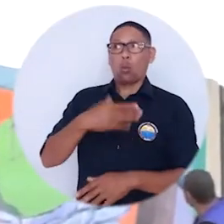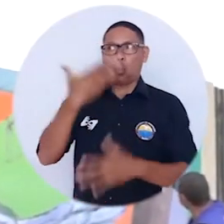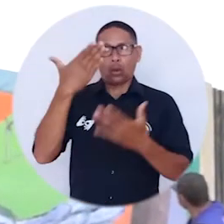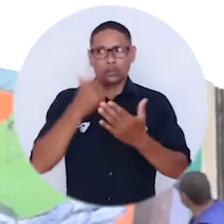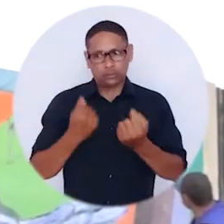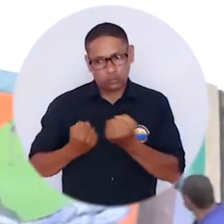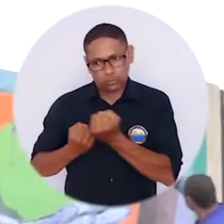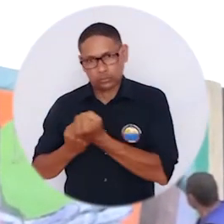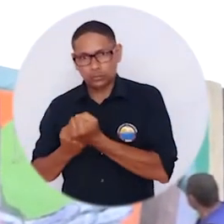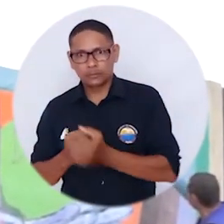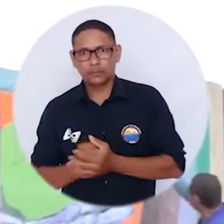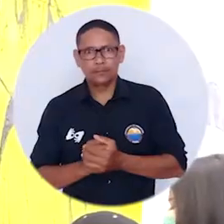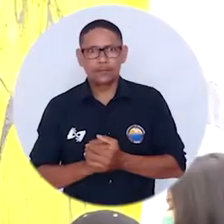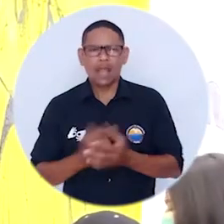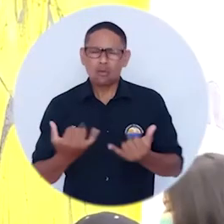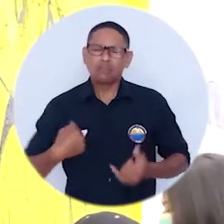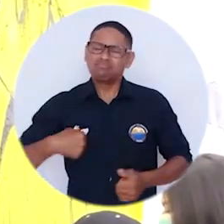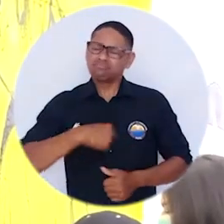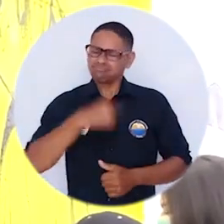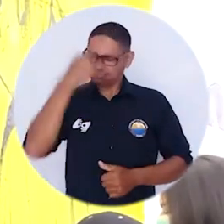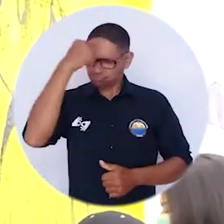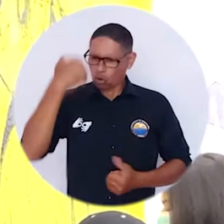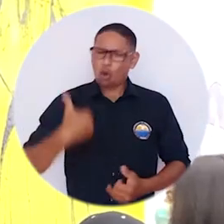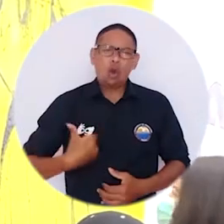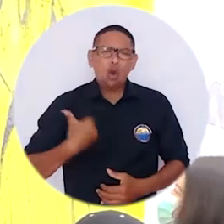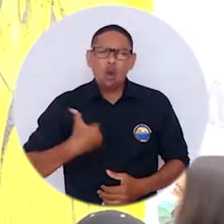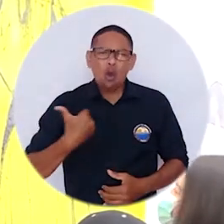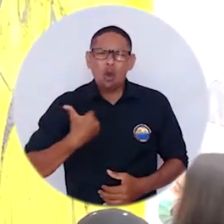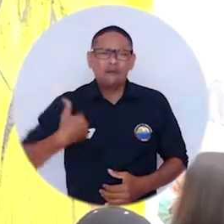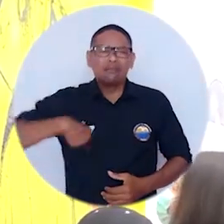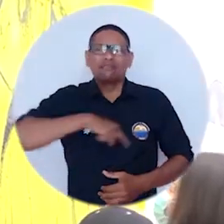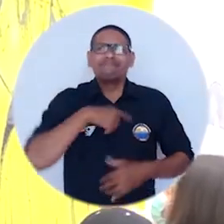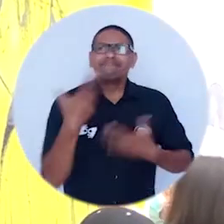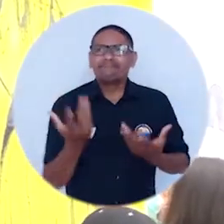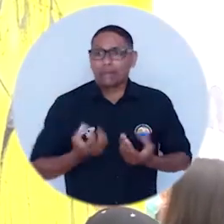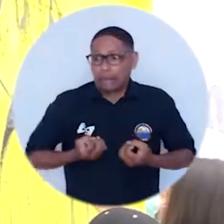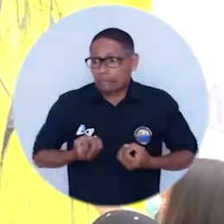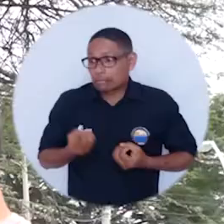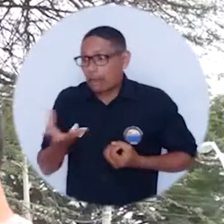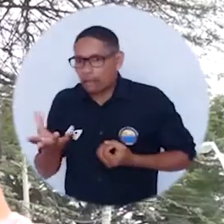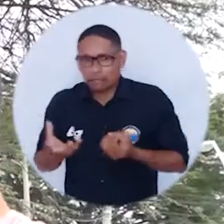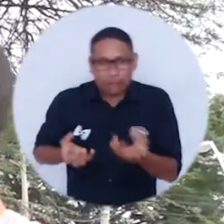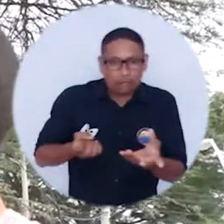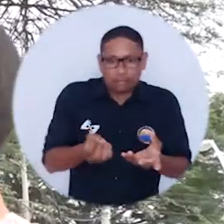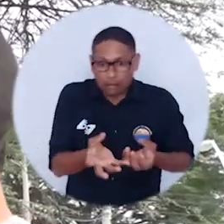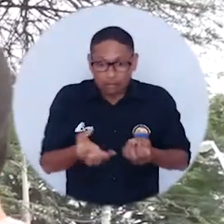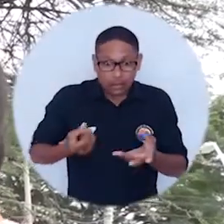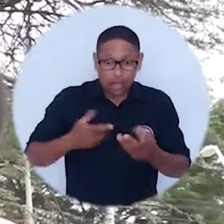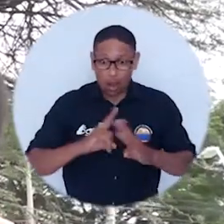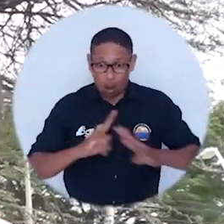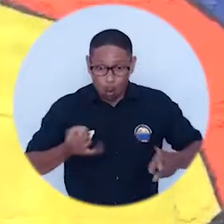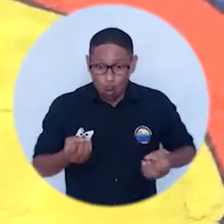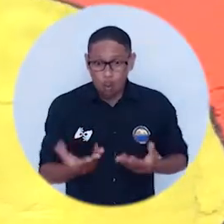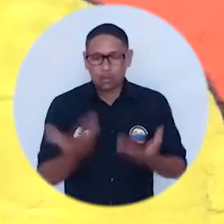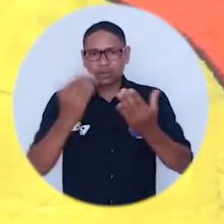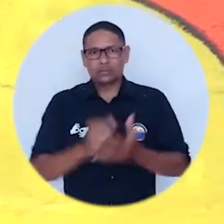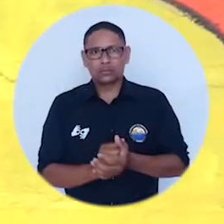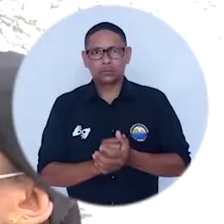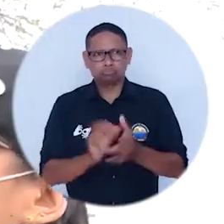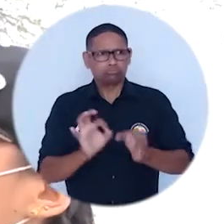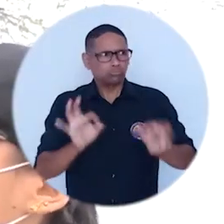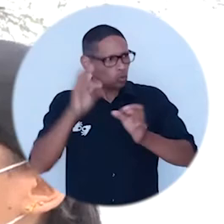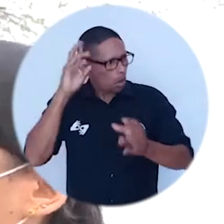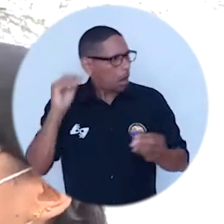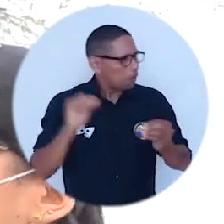estamos exigiendo. Se buscaba pues cómo nosotros en adolescencia y como adolescentes podemos aportar nuestro granito de arena a nuestra Alma